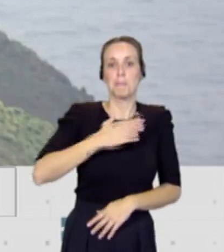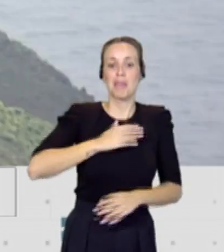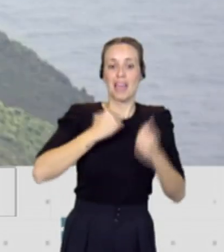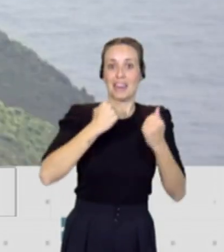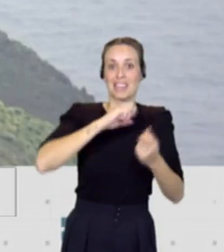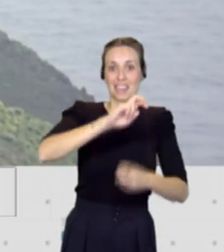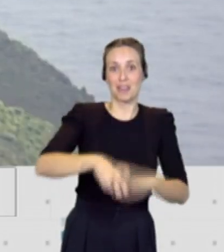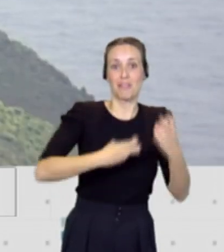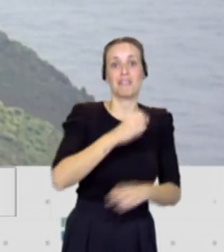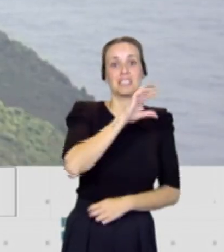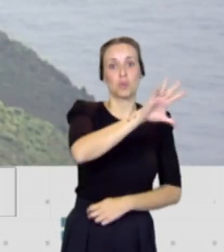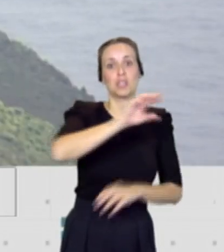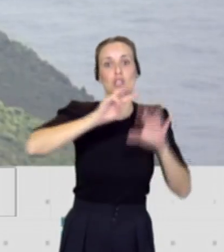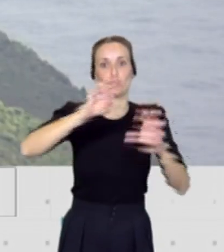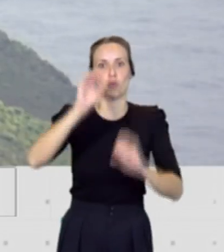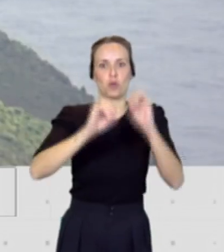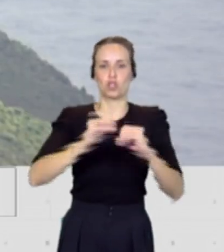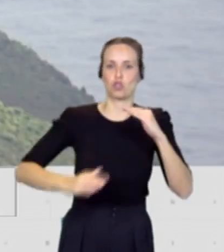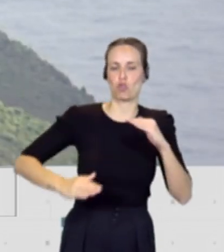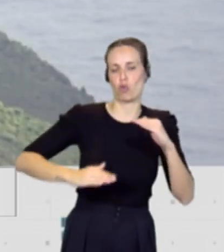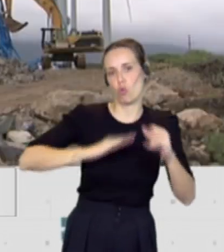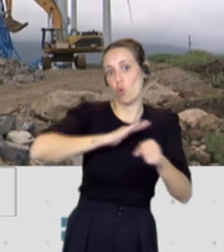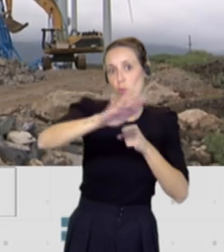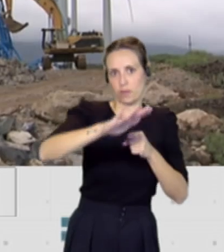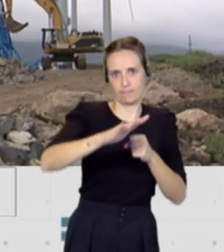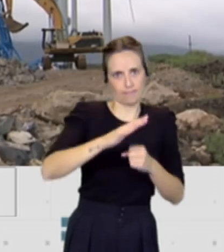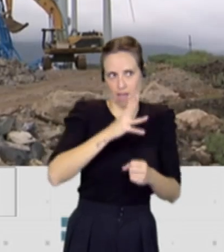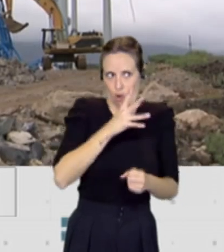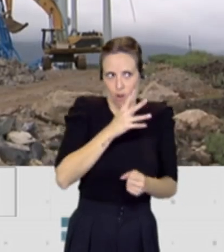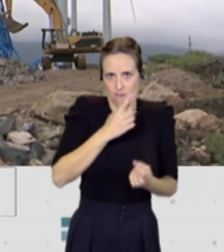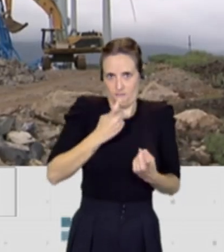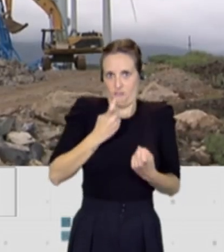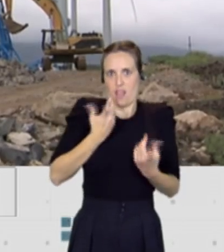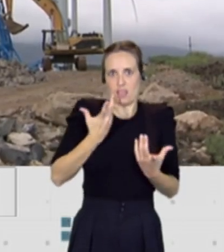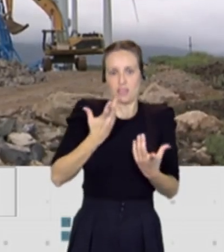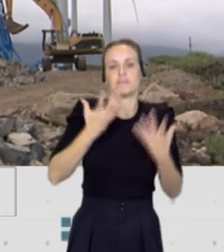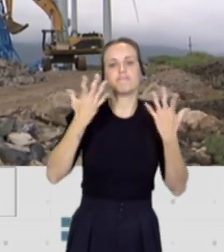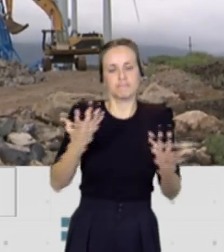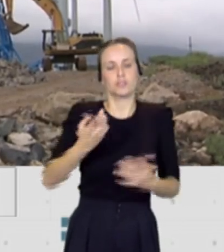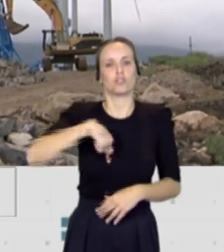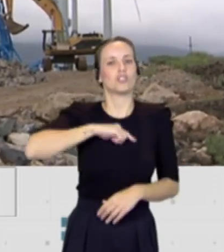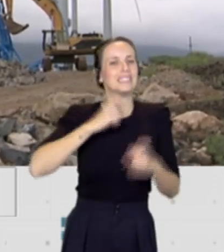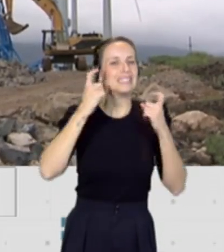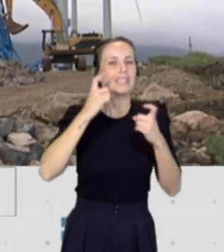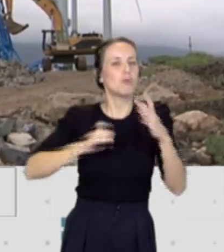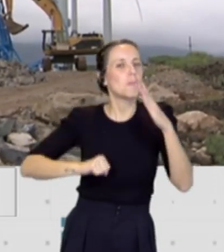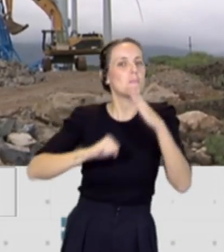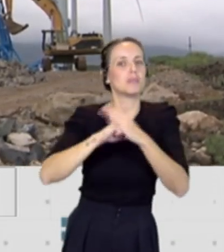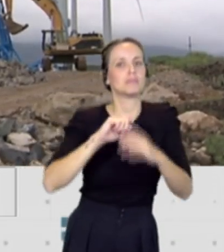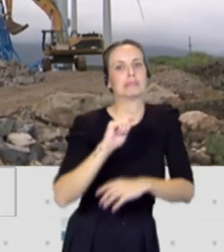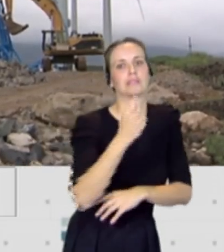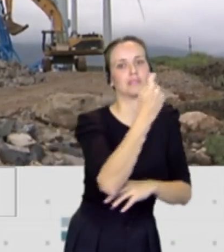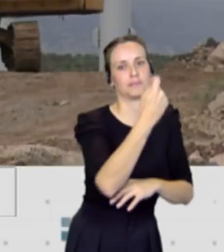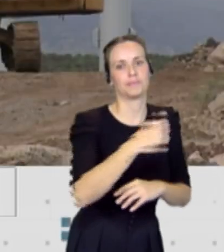por tanto que la que estamos muy lejos y lo que estamos haciendo desde el gobierno es poner todas las herramientas sobre la mesa para intentar alcanzar esos objetivos